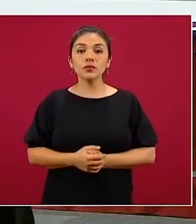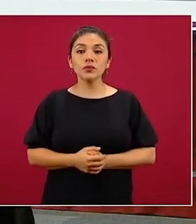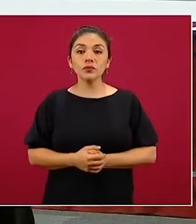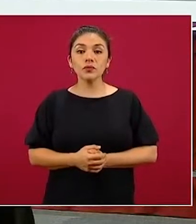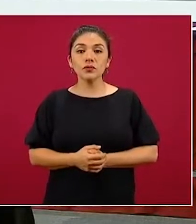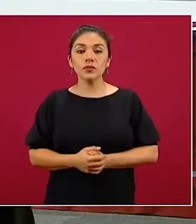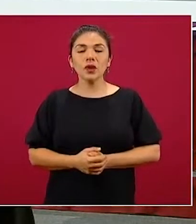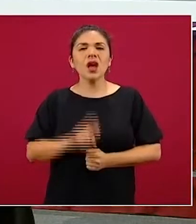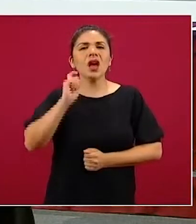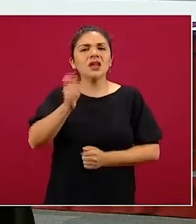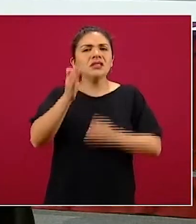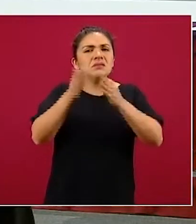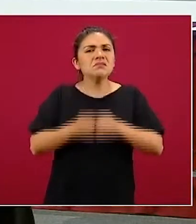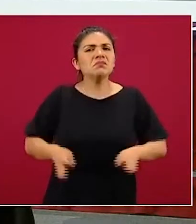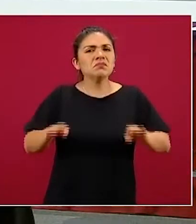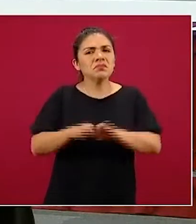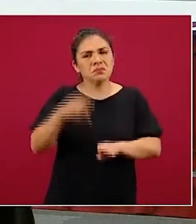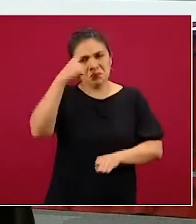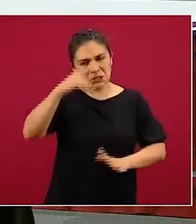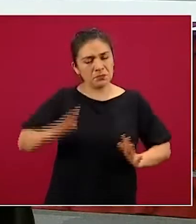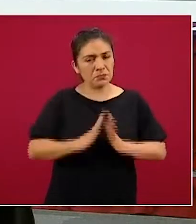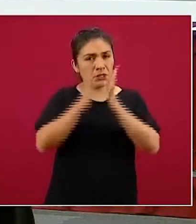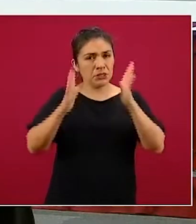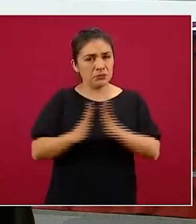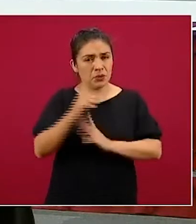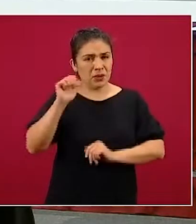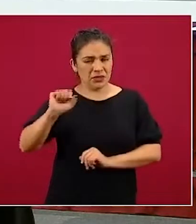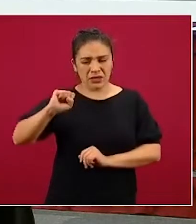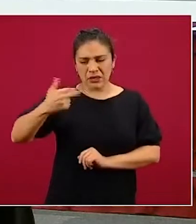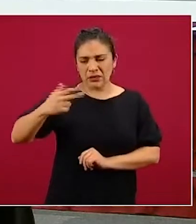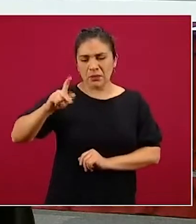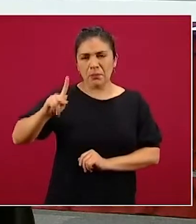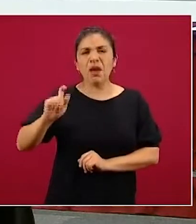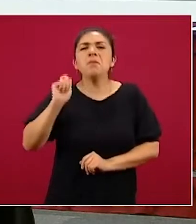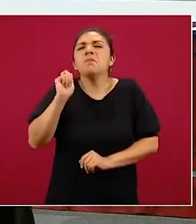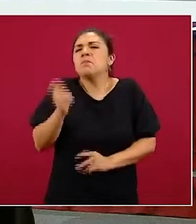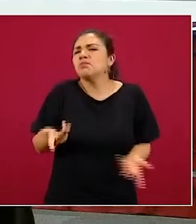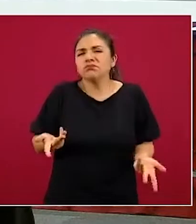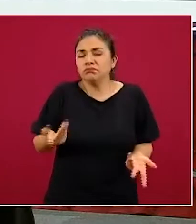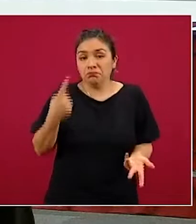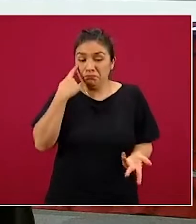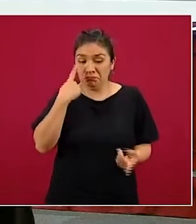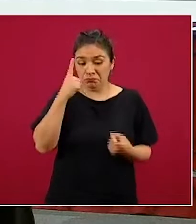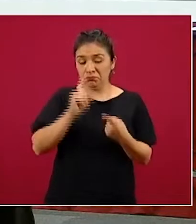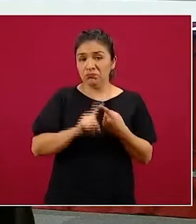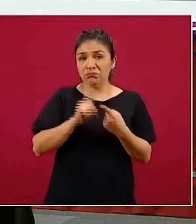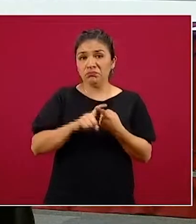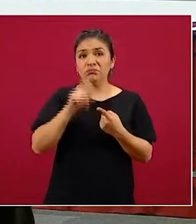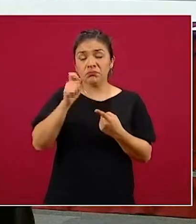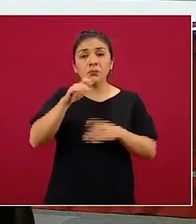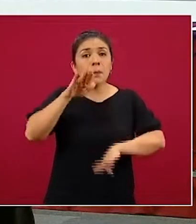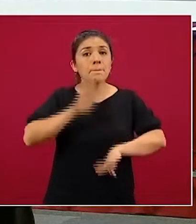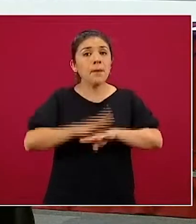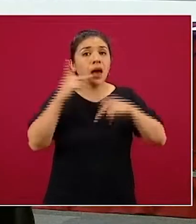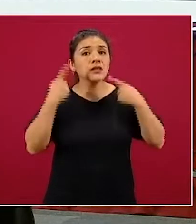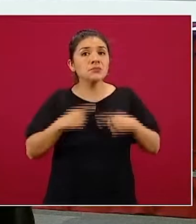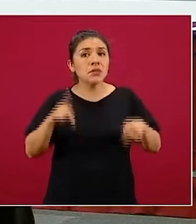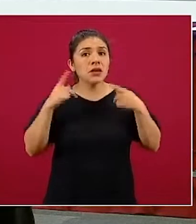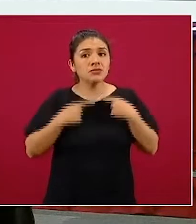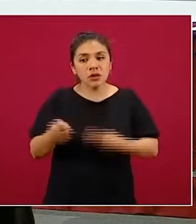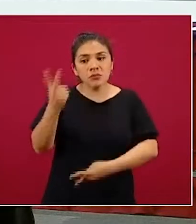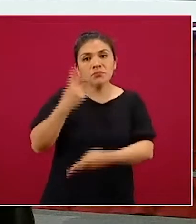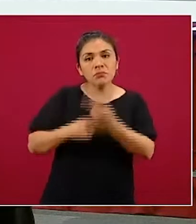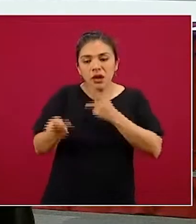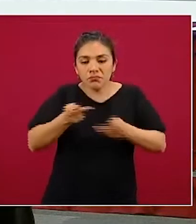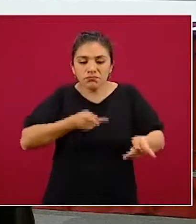¿Por qué es importante la participación laboral para Hacienda? Una es simplemente porque más personas, si generamos